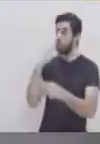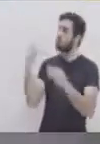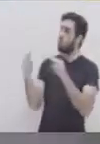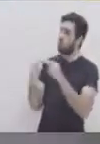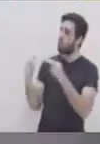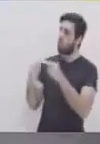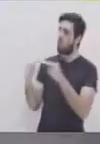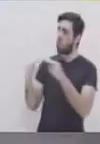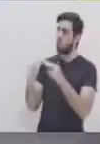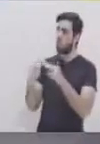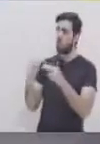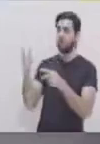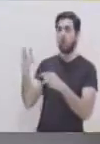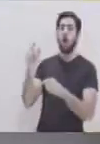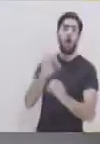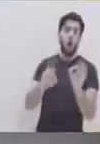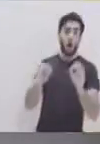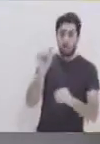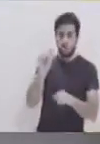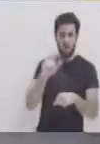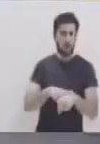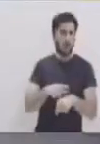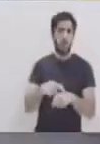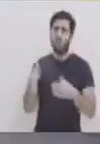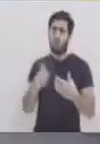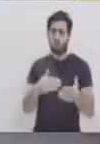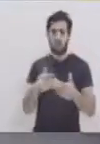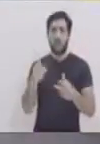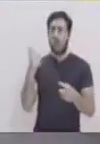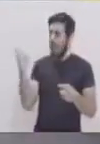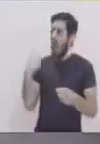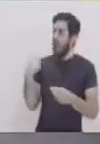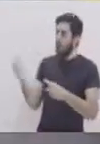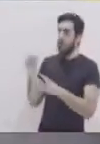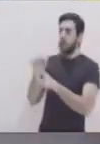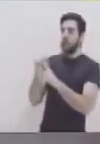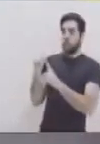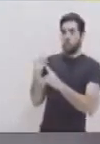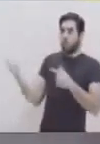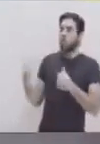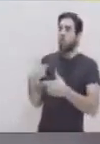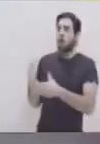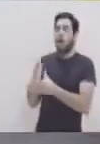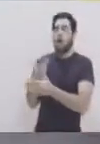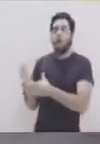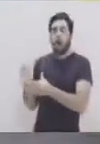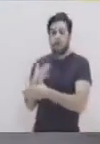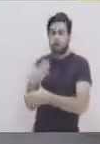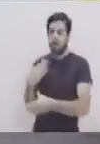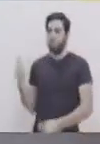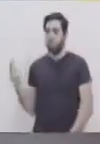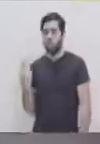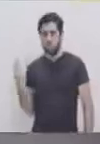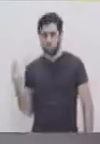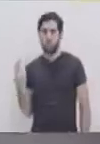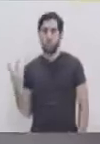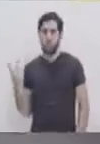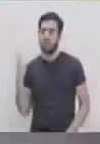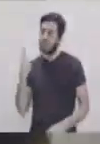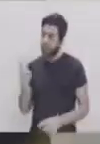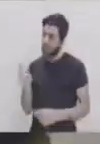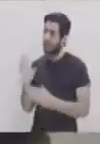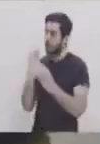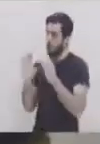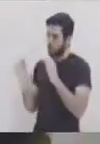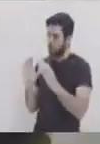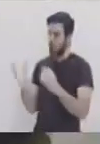ido naciendo, ya sea de muchos años o de poco tiempo, ¿verdad? Son, de repente, situaciones que compartimos